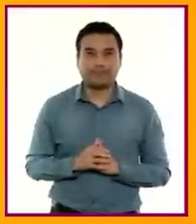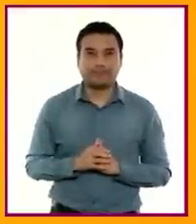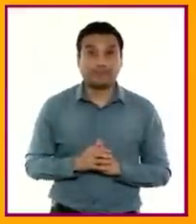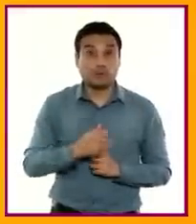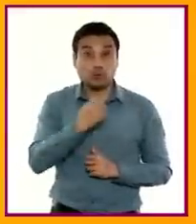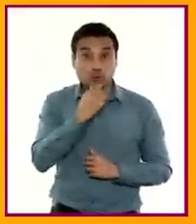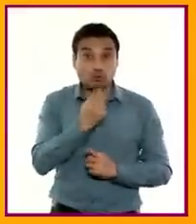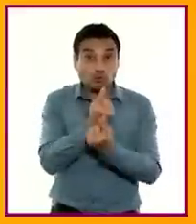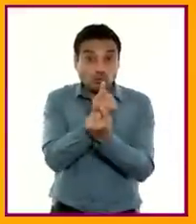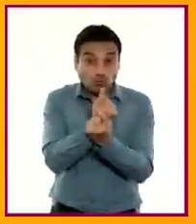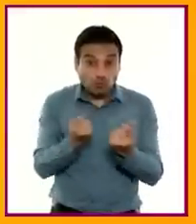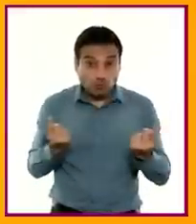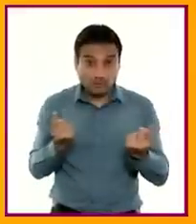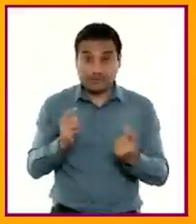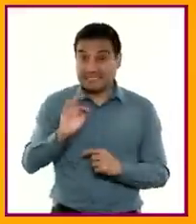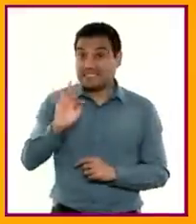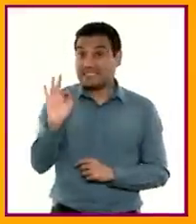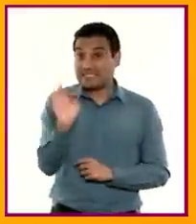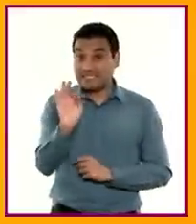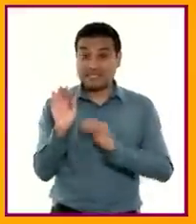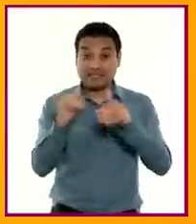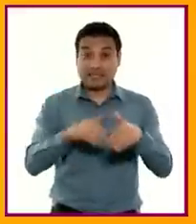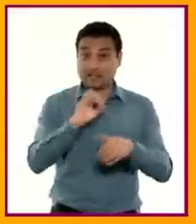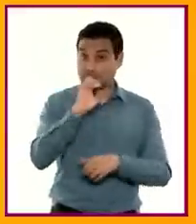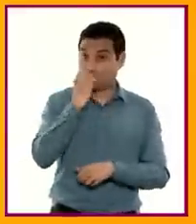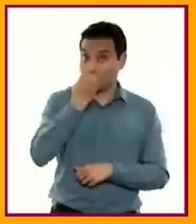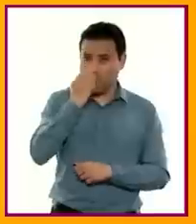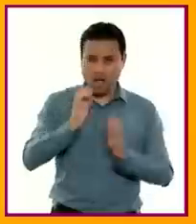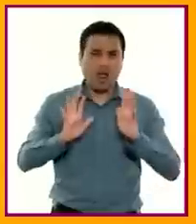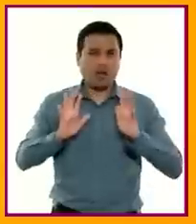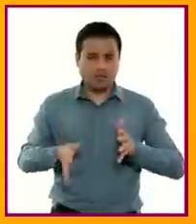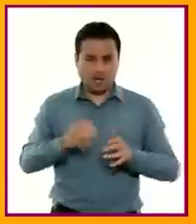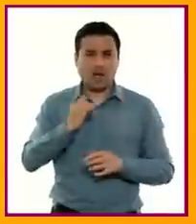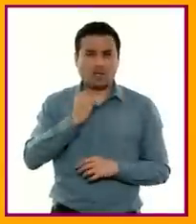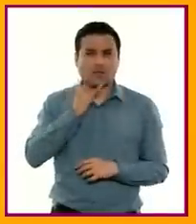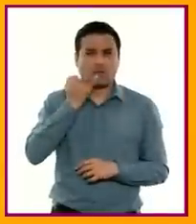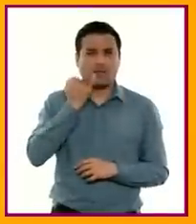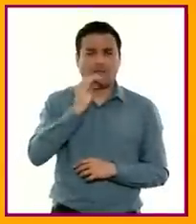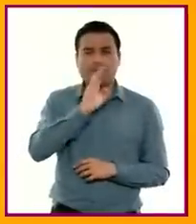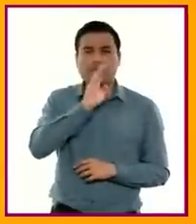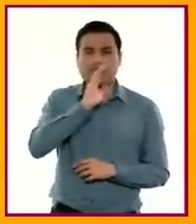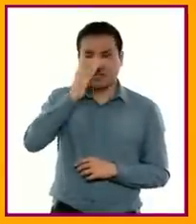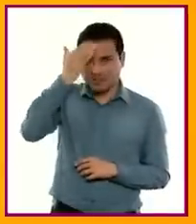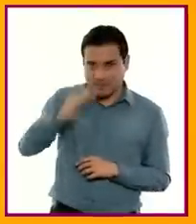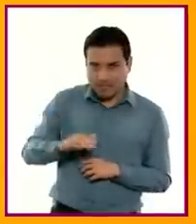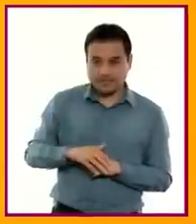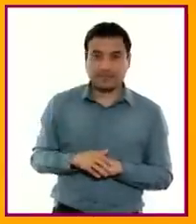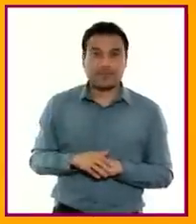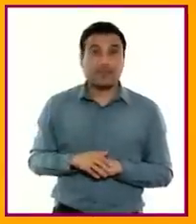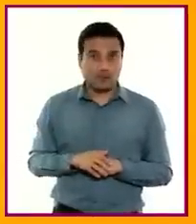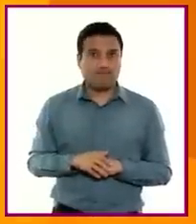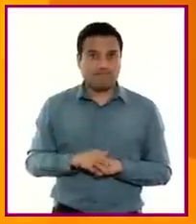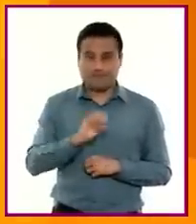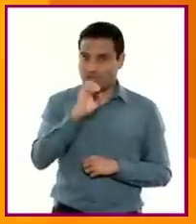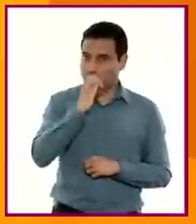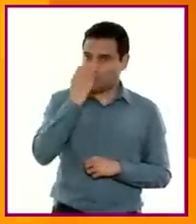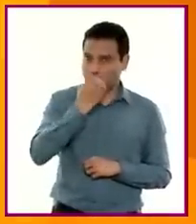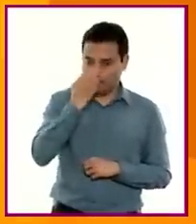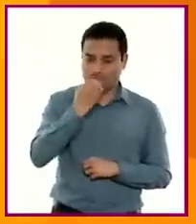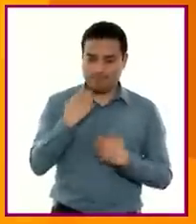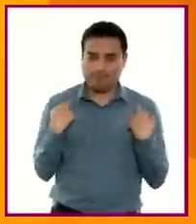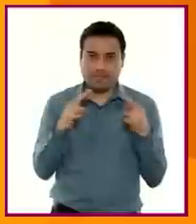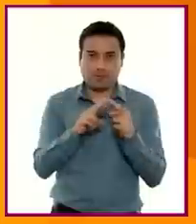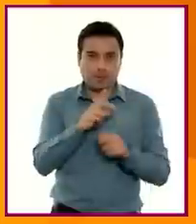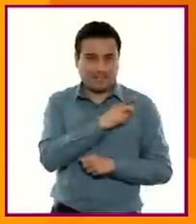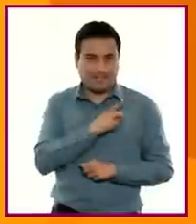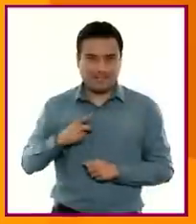a la escuela con un dominio avanzado de su lengua oral materna, la escuela debe contribuir mucho a la continuidad de su desarrollo. Aunque